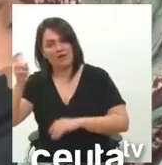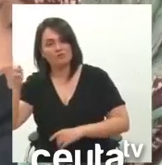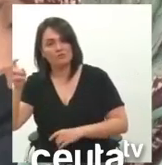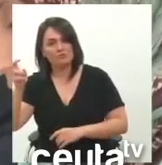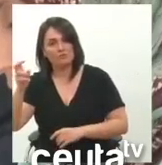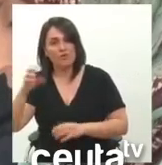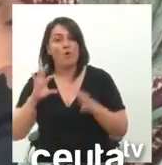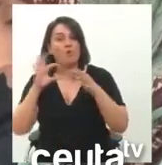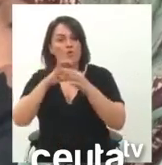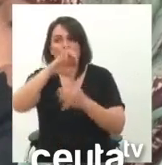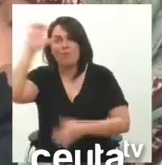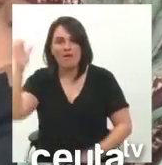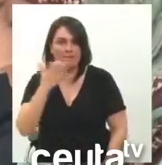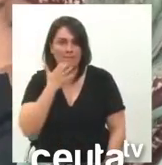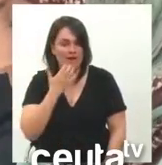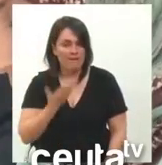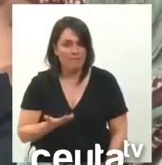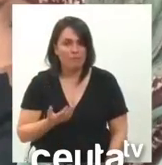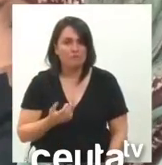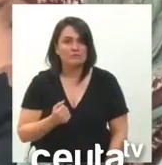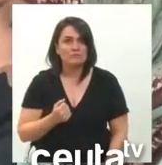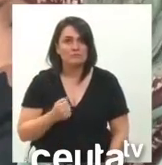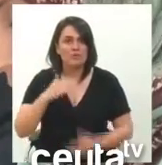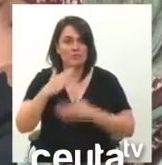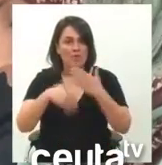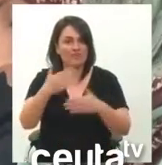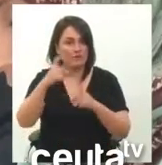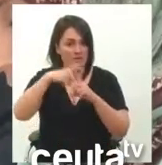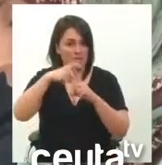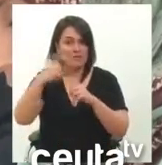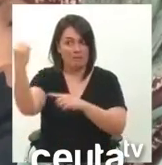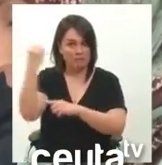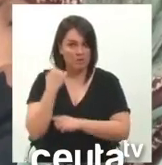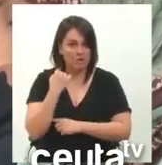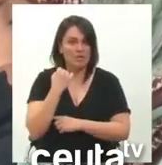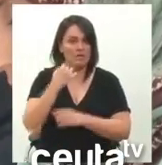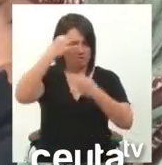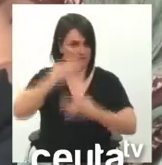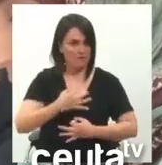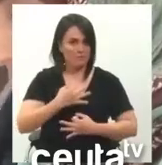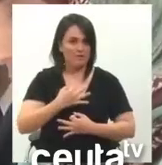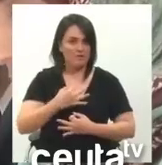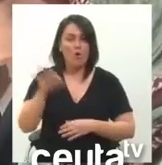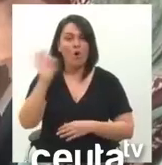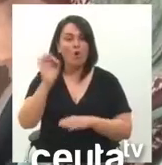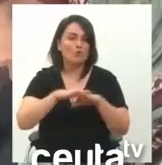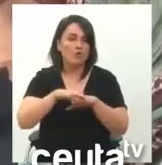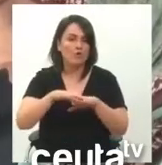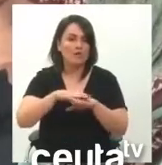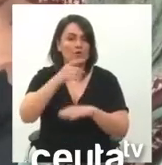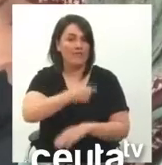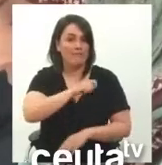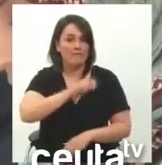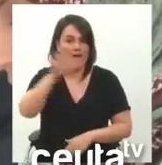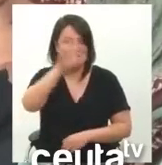La Unión Europea, por ejemplo, en los procesos de mayo que nos respaldó de forma firme. El Gobierno de la Nación que